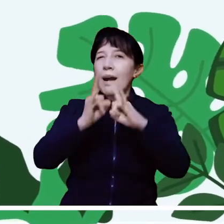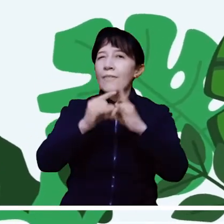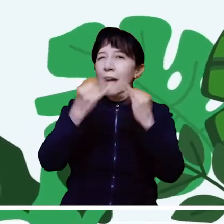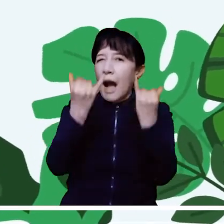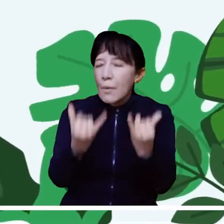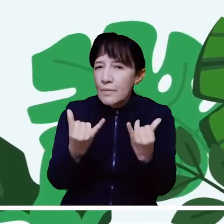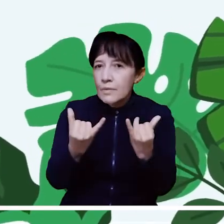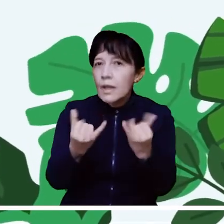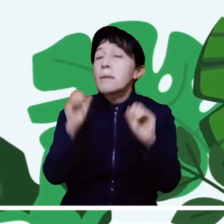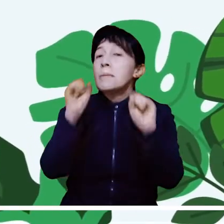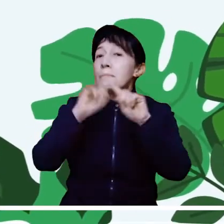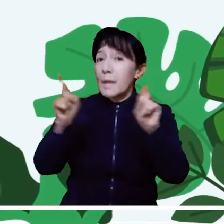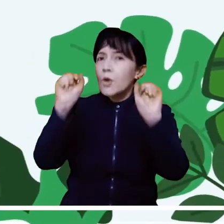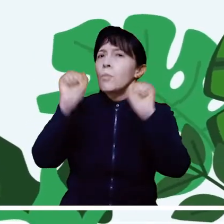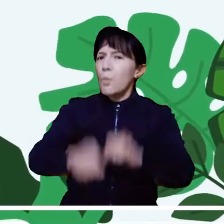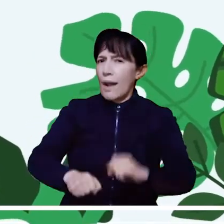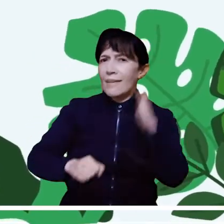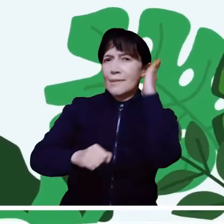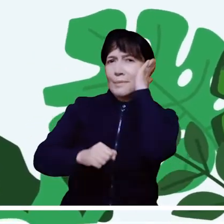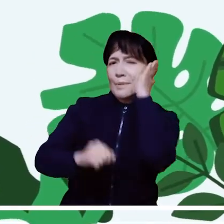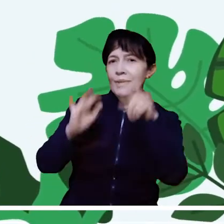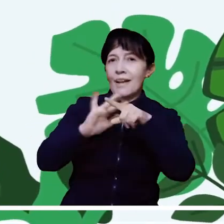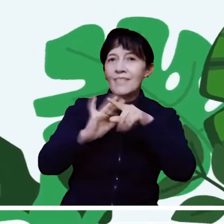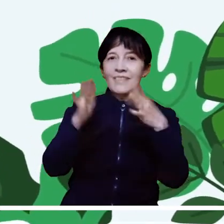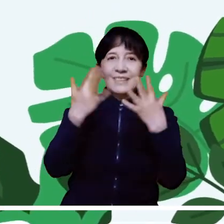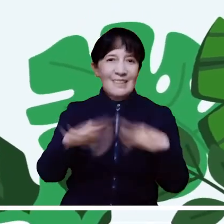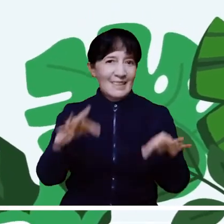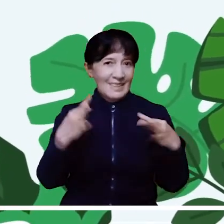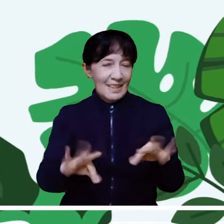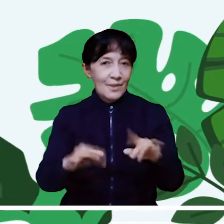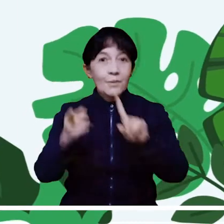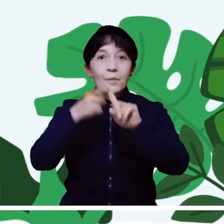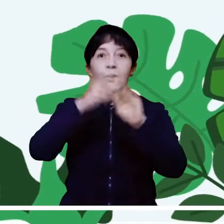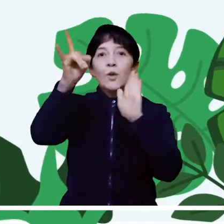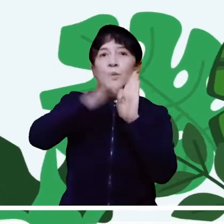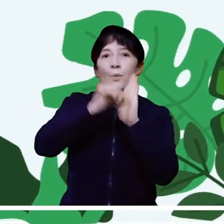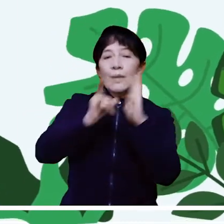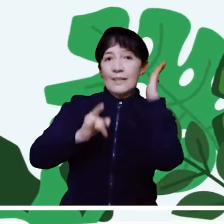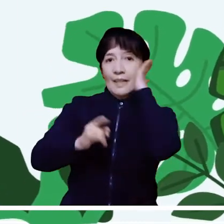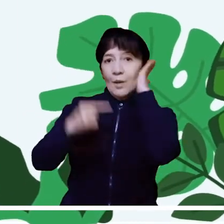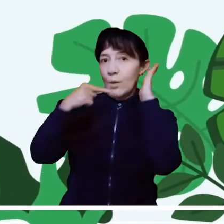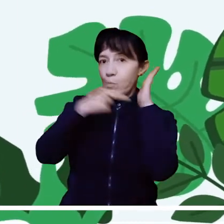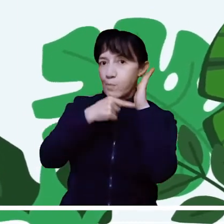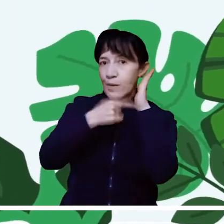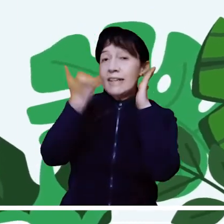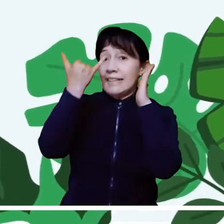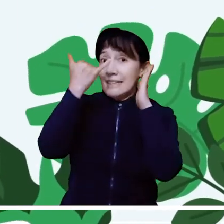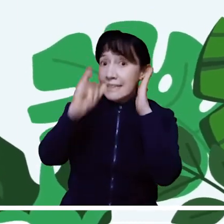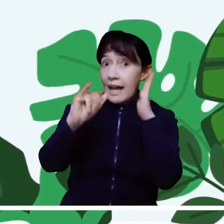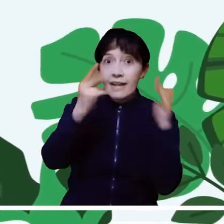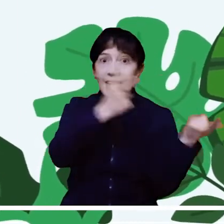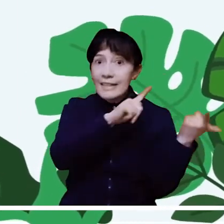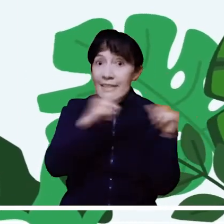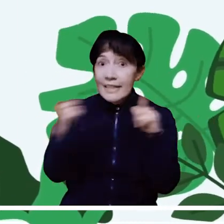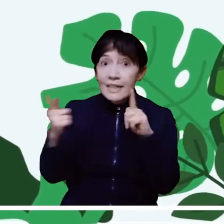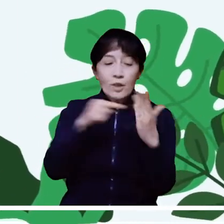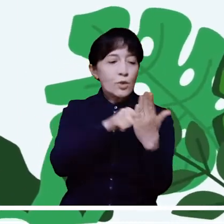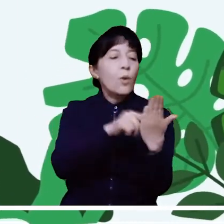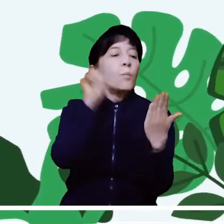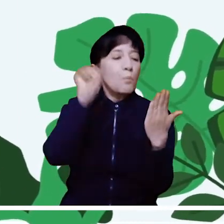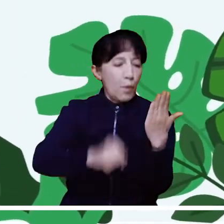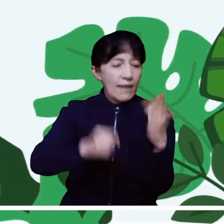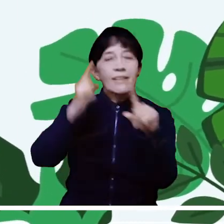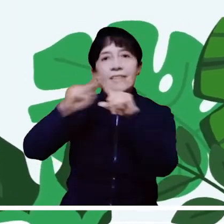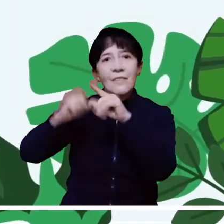META es muy sencillo. Primero, deben descargarla en su celular y, una vez instalada, podrán utilizar sus